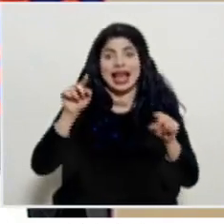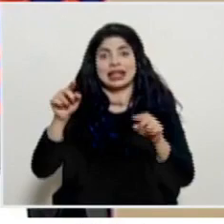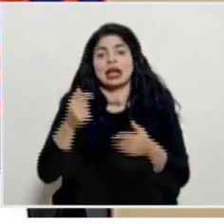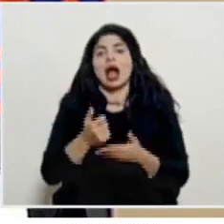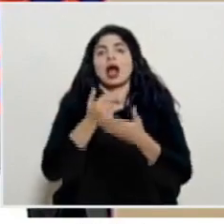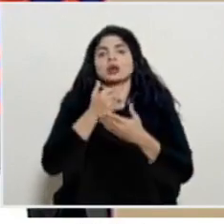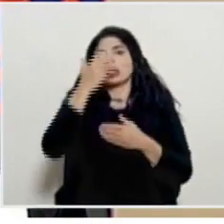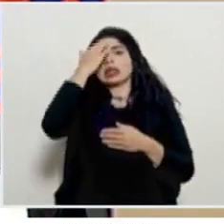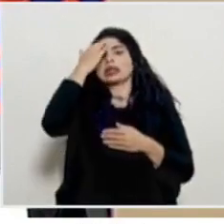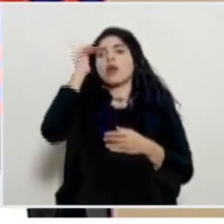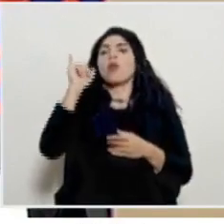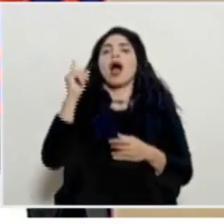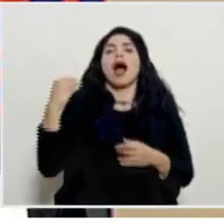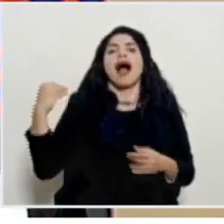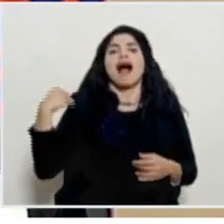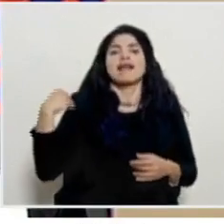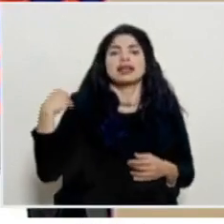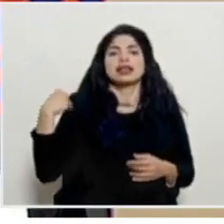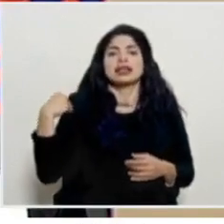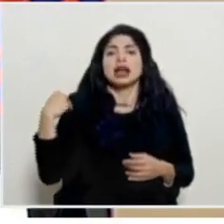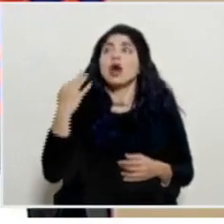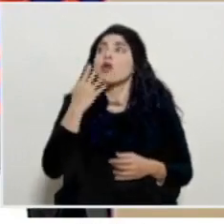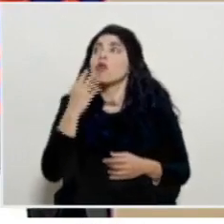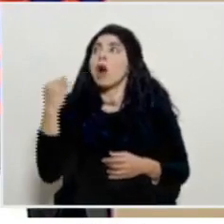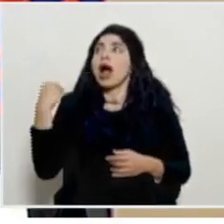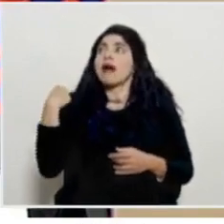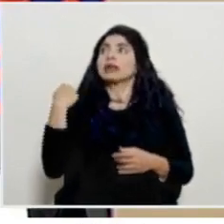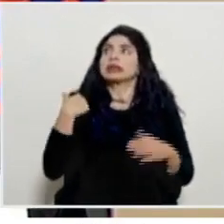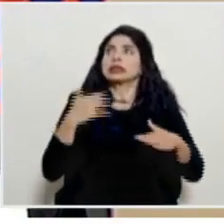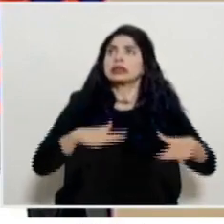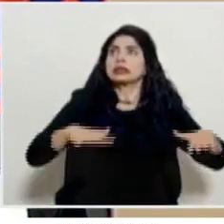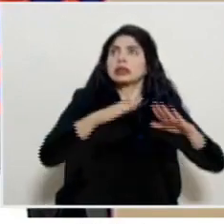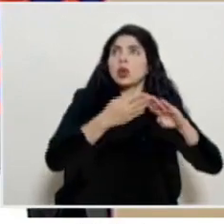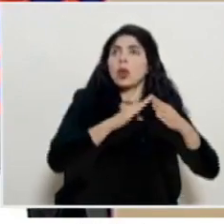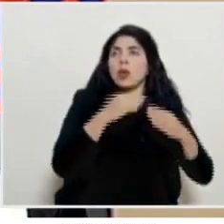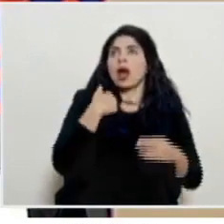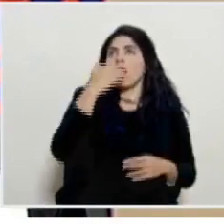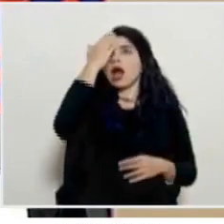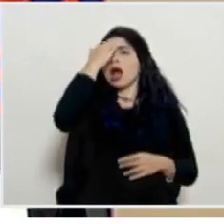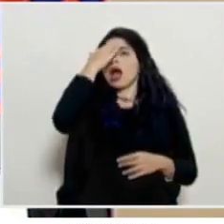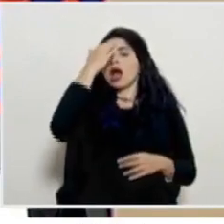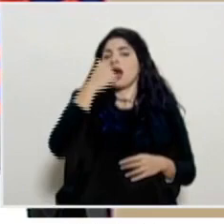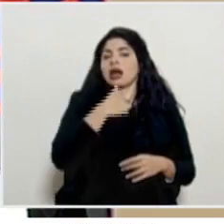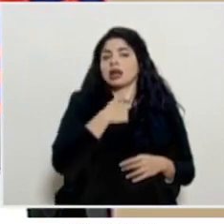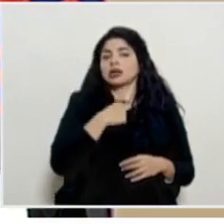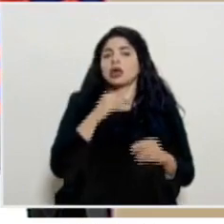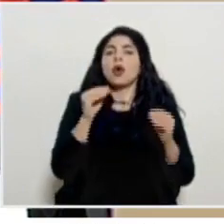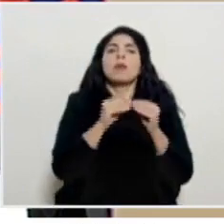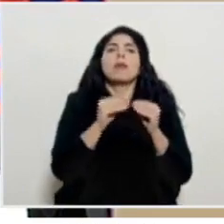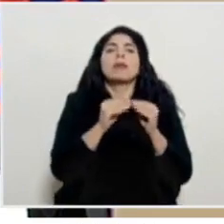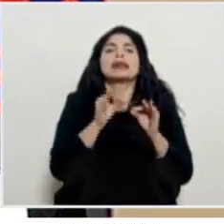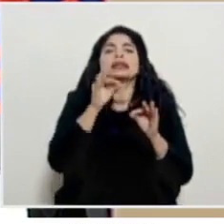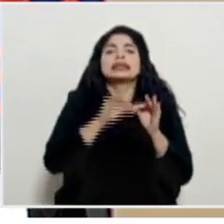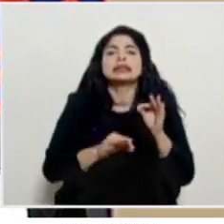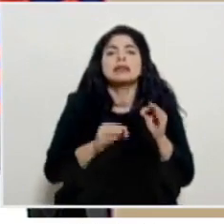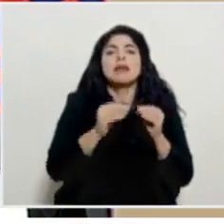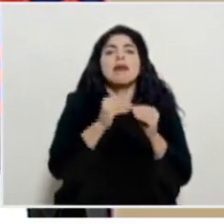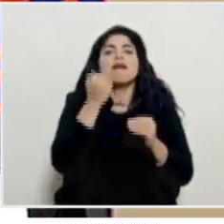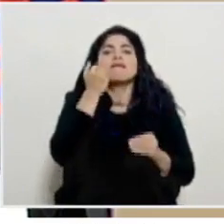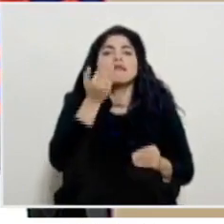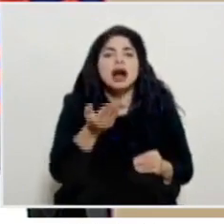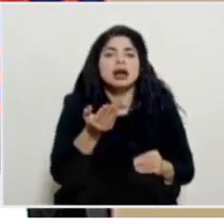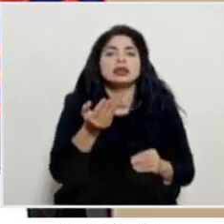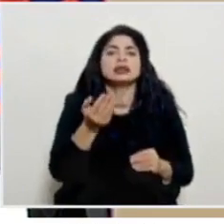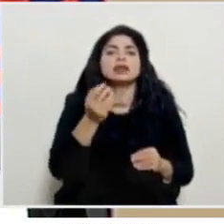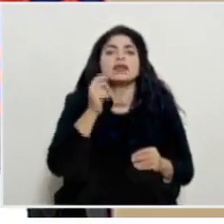de alarma el aviso que se está generando a estos cantones para que toda la población pueda en un lenguaje más sencillo más fácil a